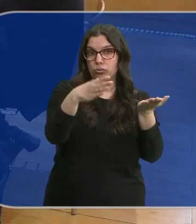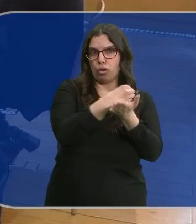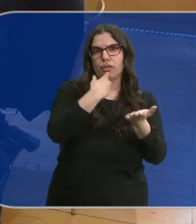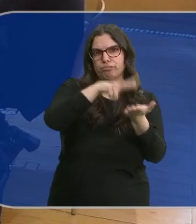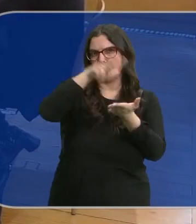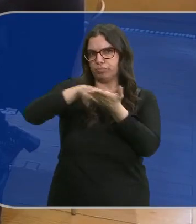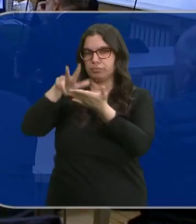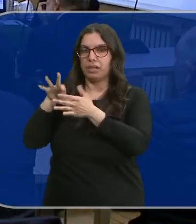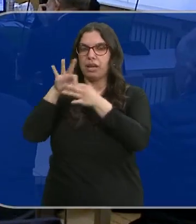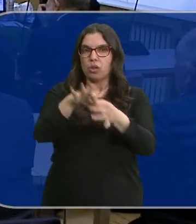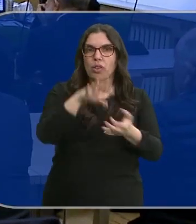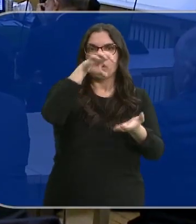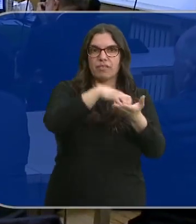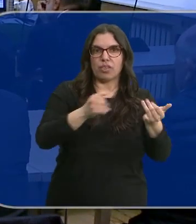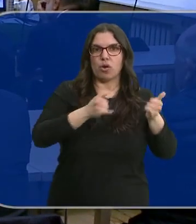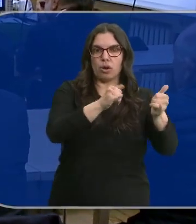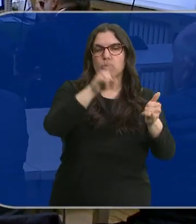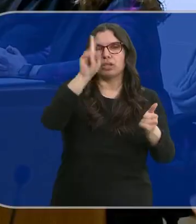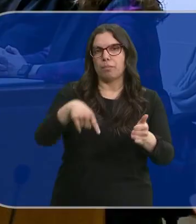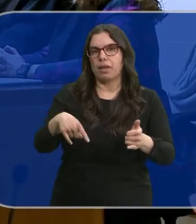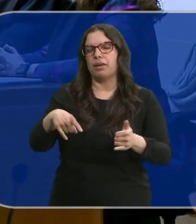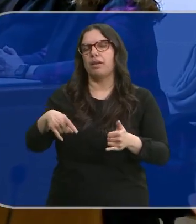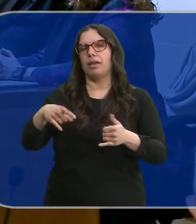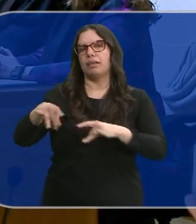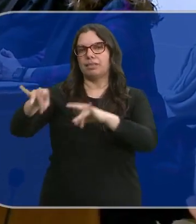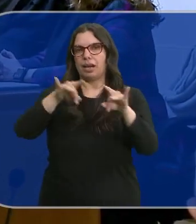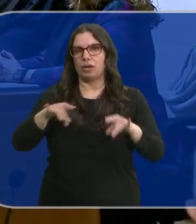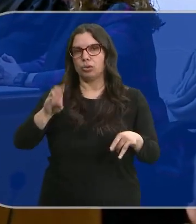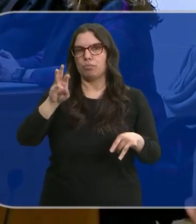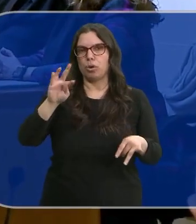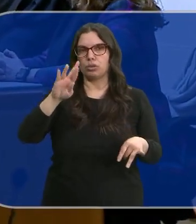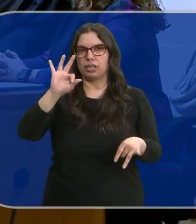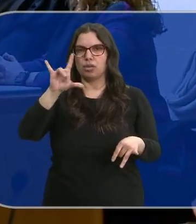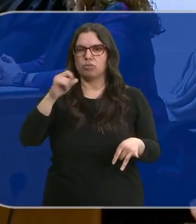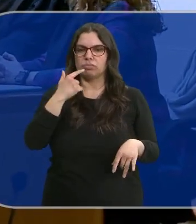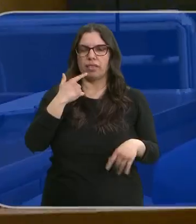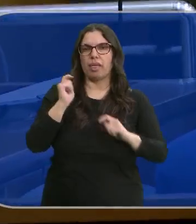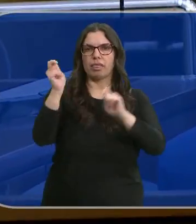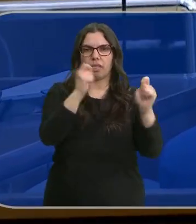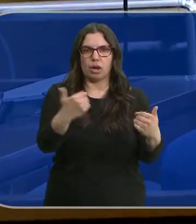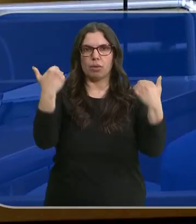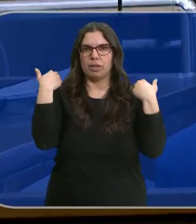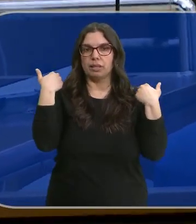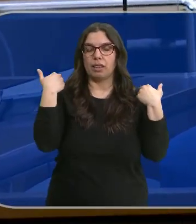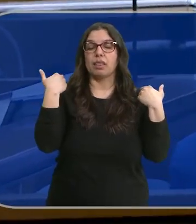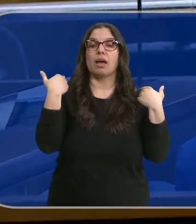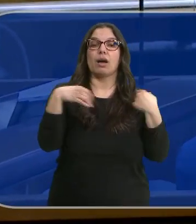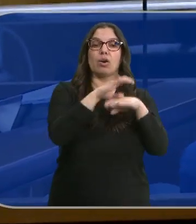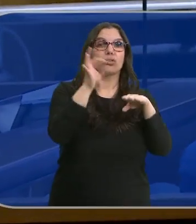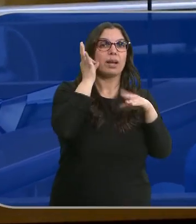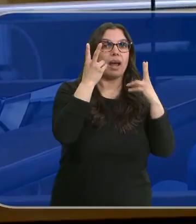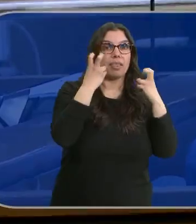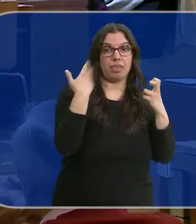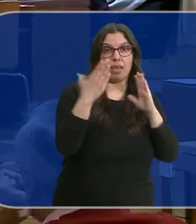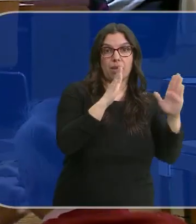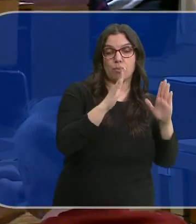edificio de Arroyo y a los terrenos del Parque Empresarial de Portillo. Consideran que fue correcta la delegación de competencias entre la entonces consejera de Hacienda